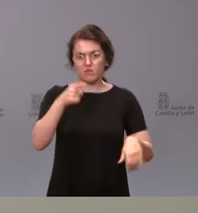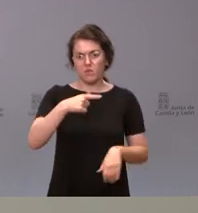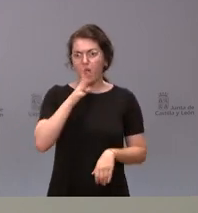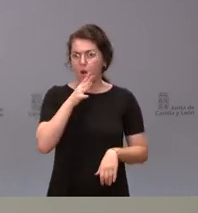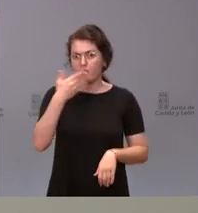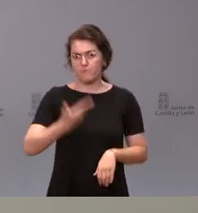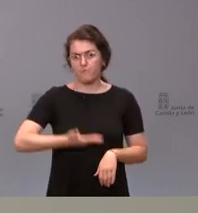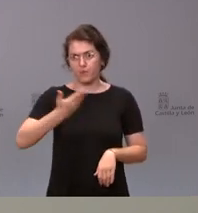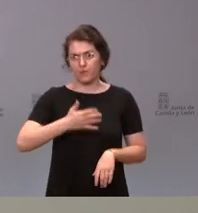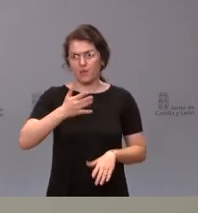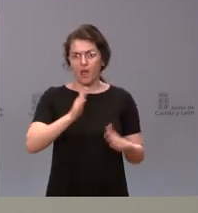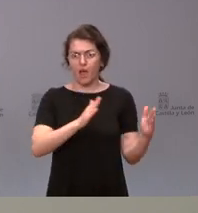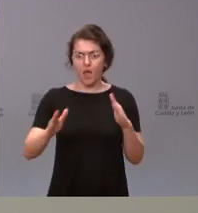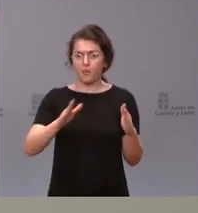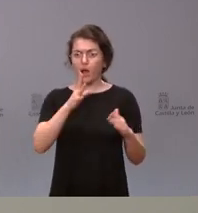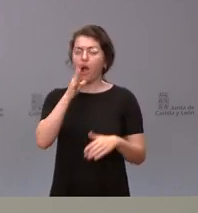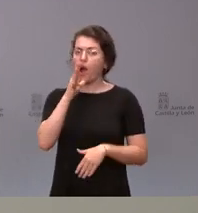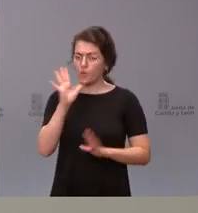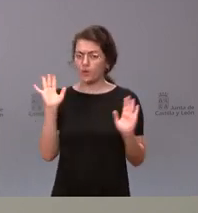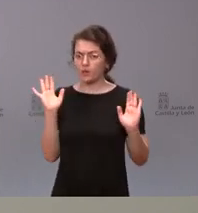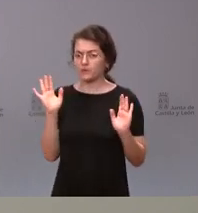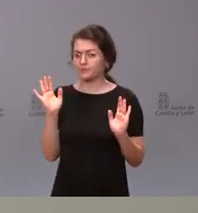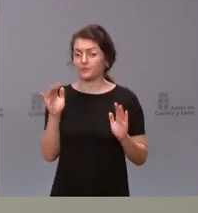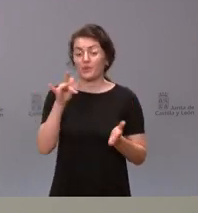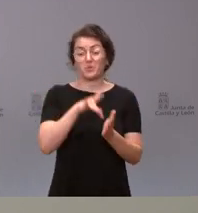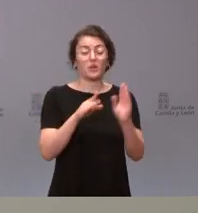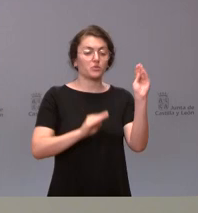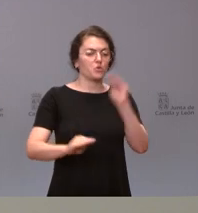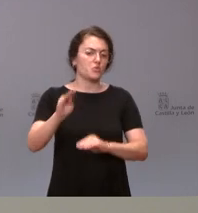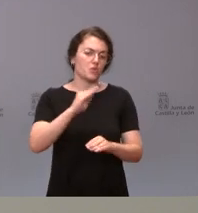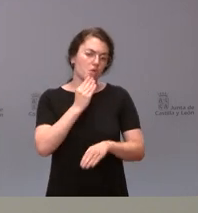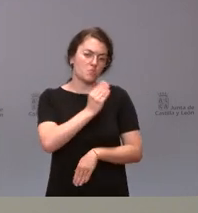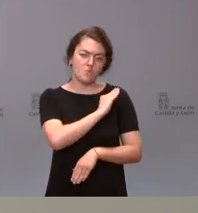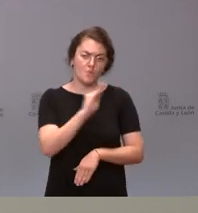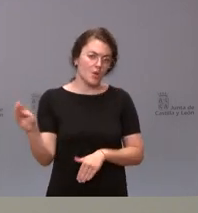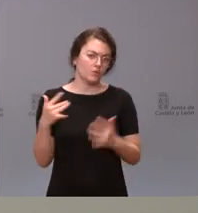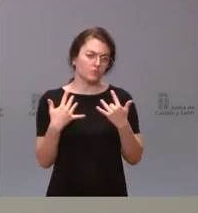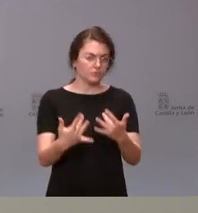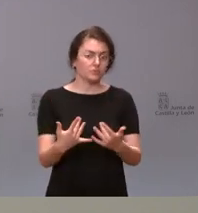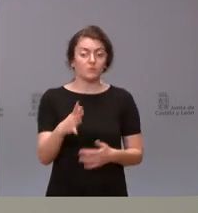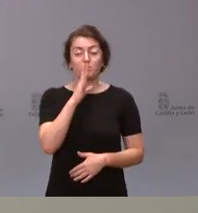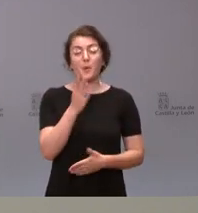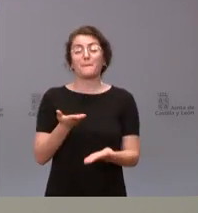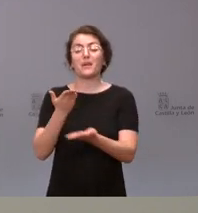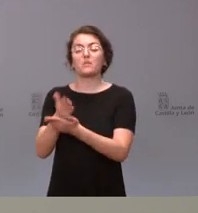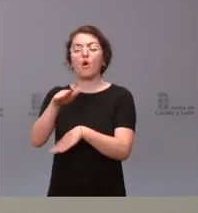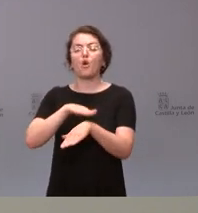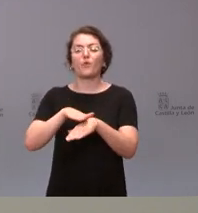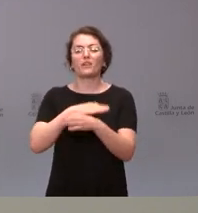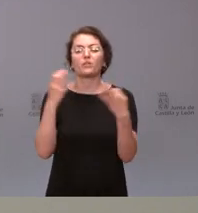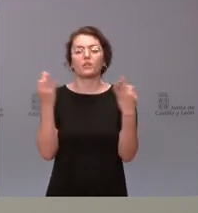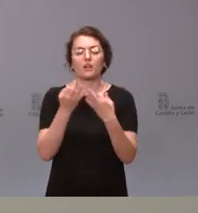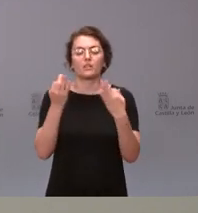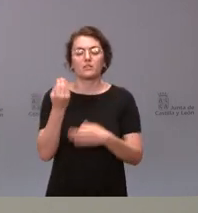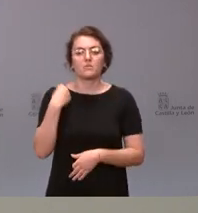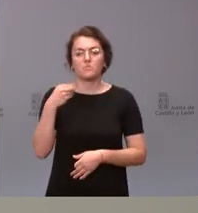año al que nos enfrentamos y cuanto antes se resuelva sería mejor y por tanto lo que le pedimos aquí al gobierno es que ponga